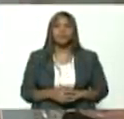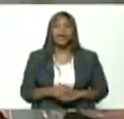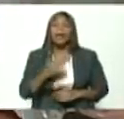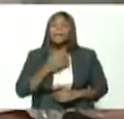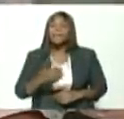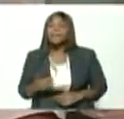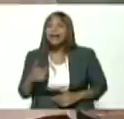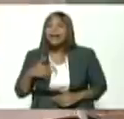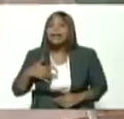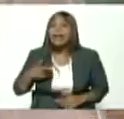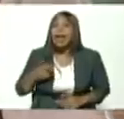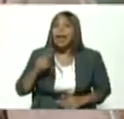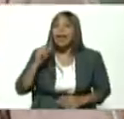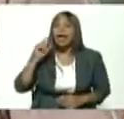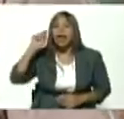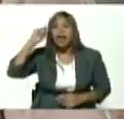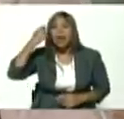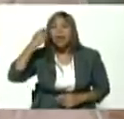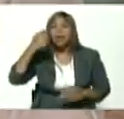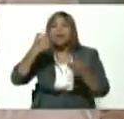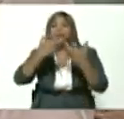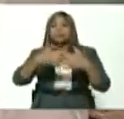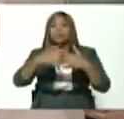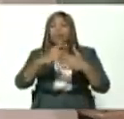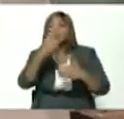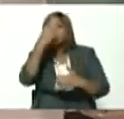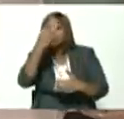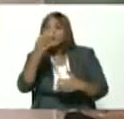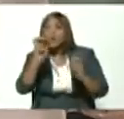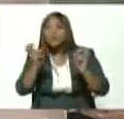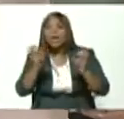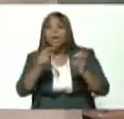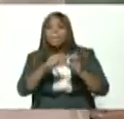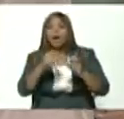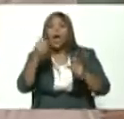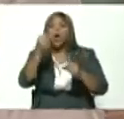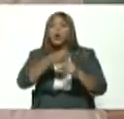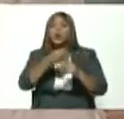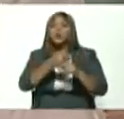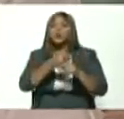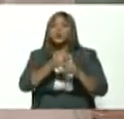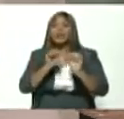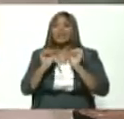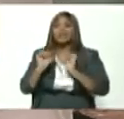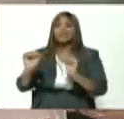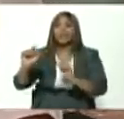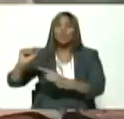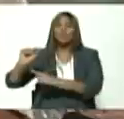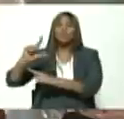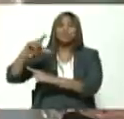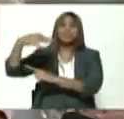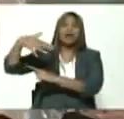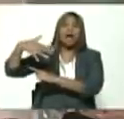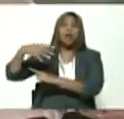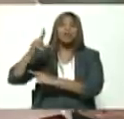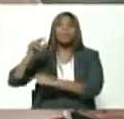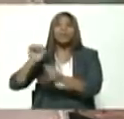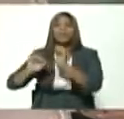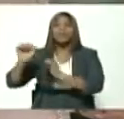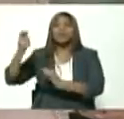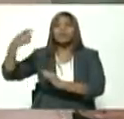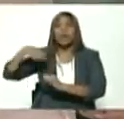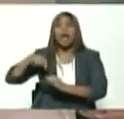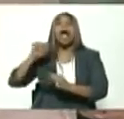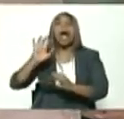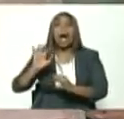recordar que la producción no es el único tema para la lucha en contra de la inflación y la defensa del salario pero si es una de las más